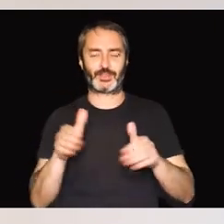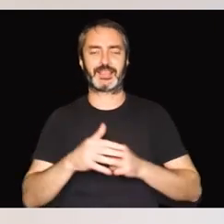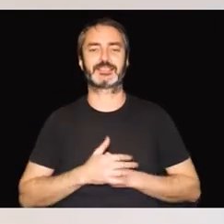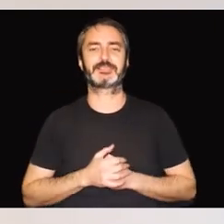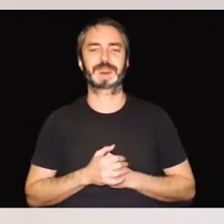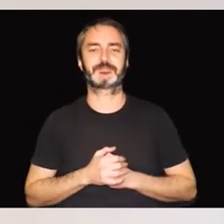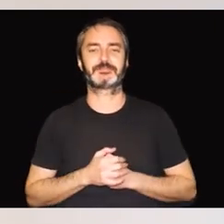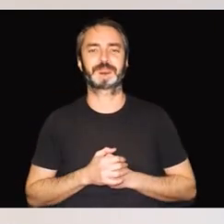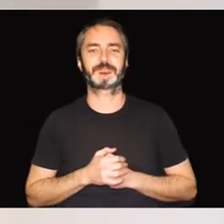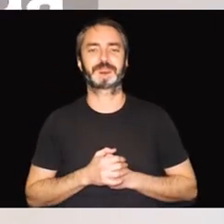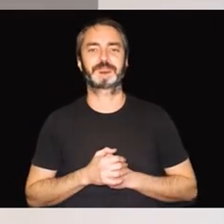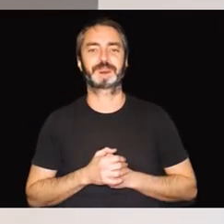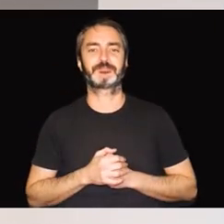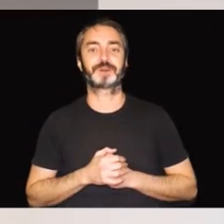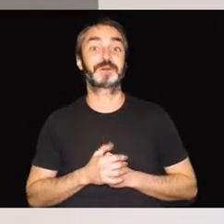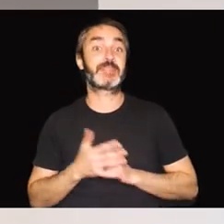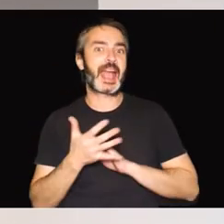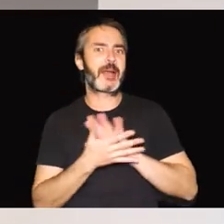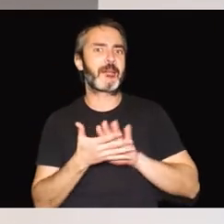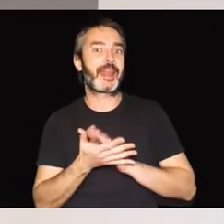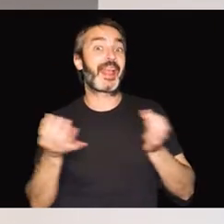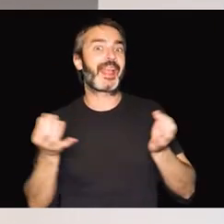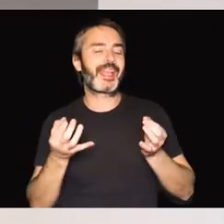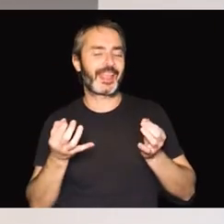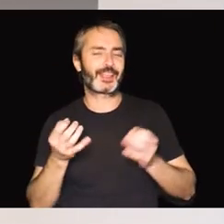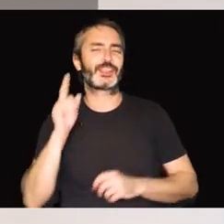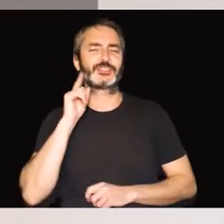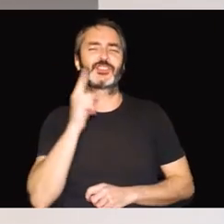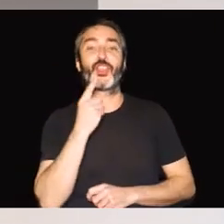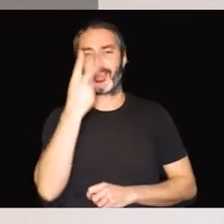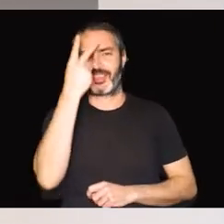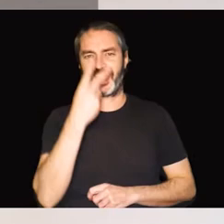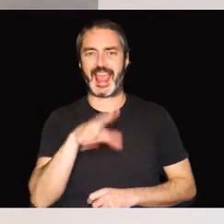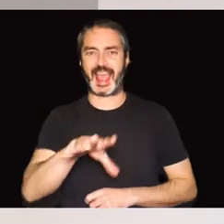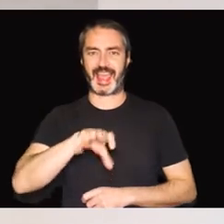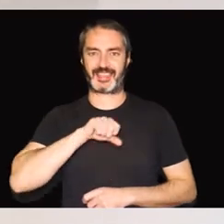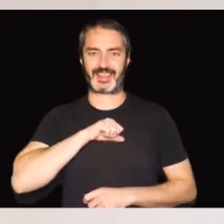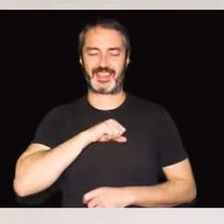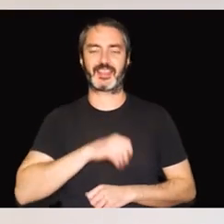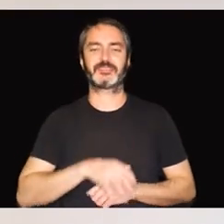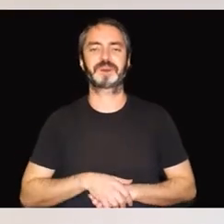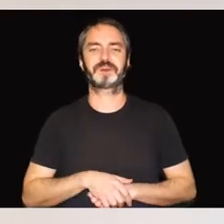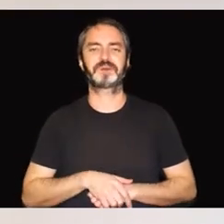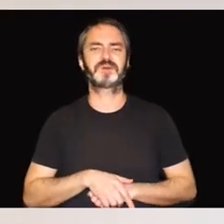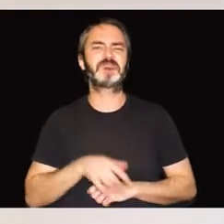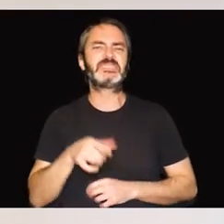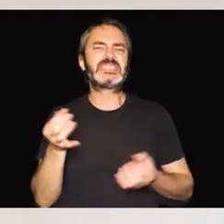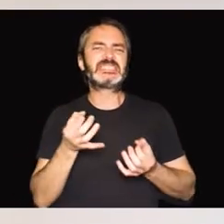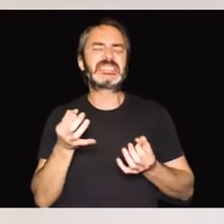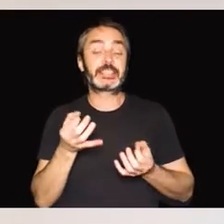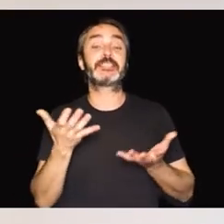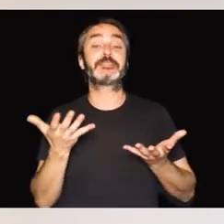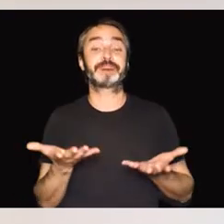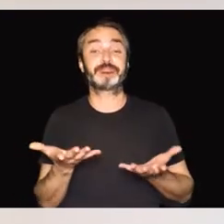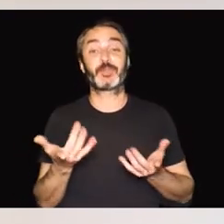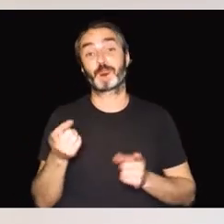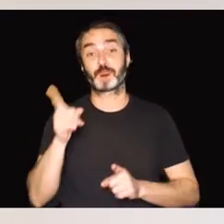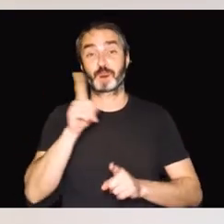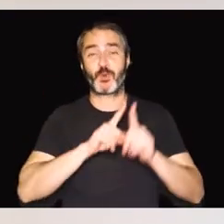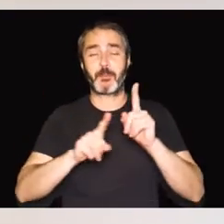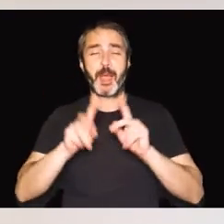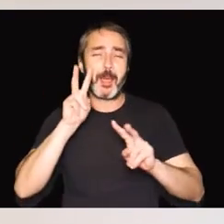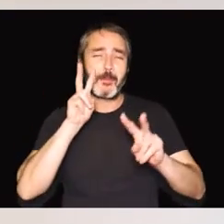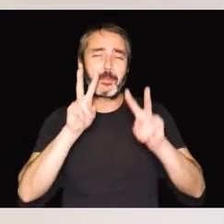minoritarias. Esta vez vengo a hablaros de sordoceguera adquirida. Decimos que una persona con sordoceguera adquirida